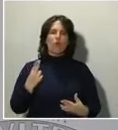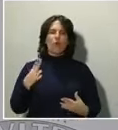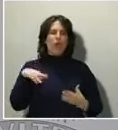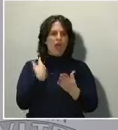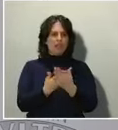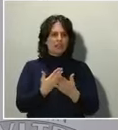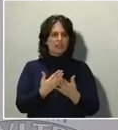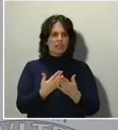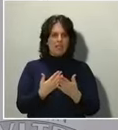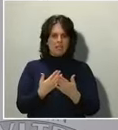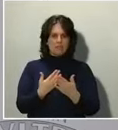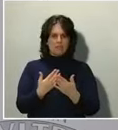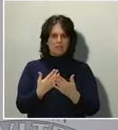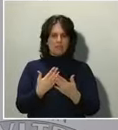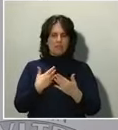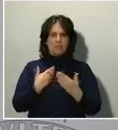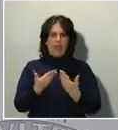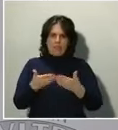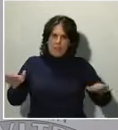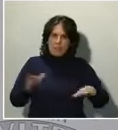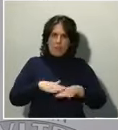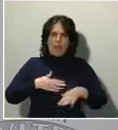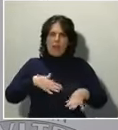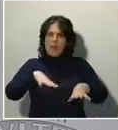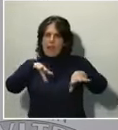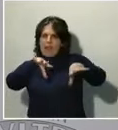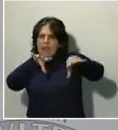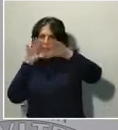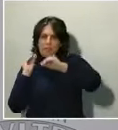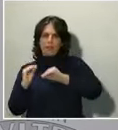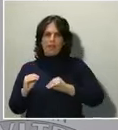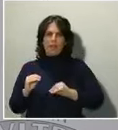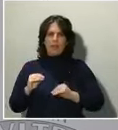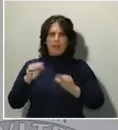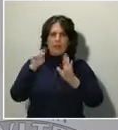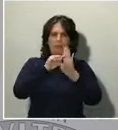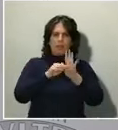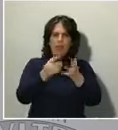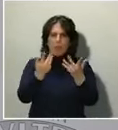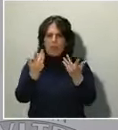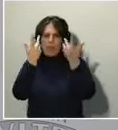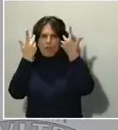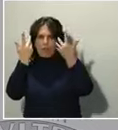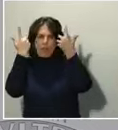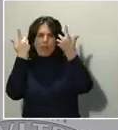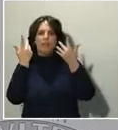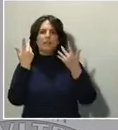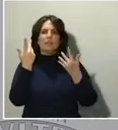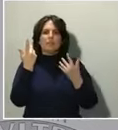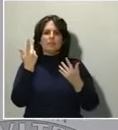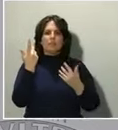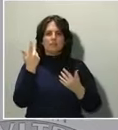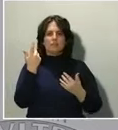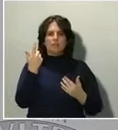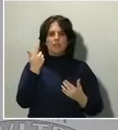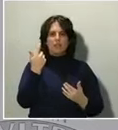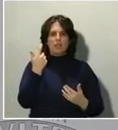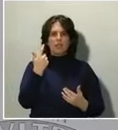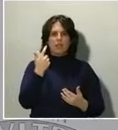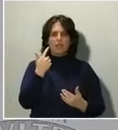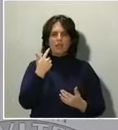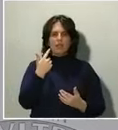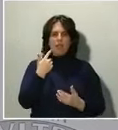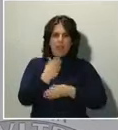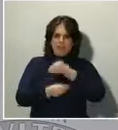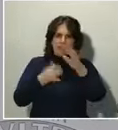entender cuáles son las recomendaciones que desde este punto de vista trasladamos